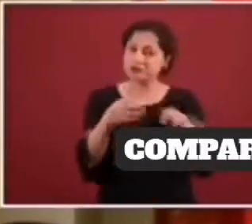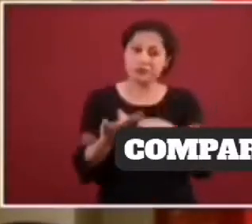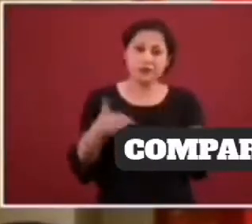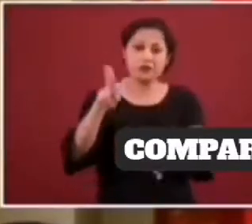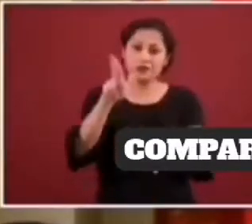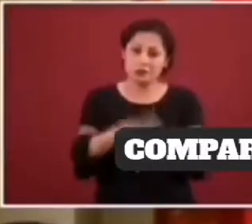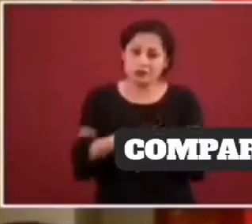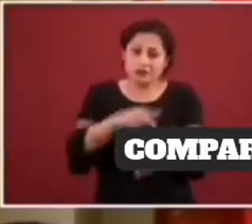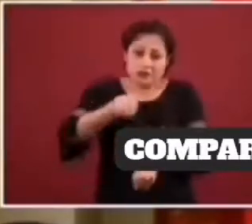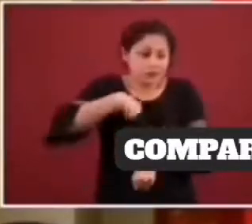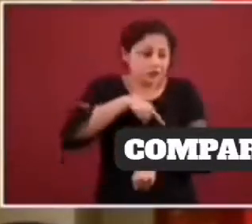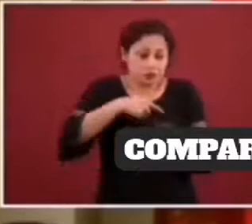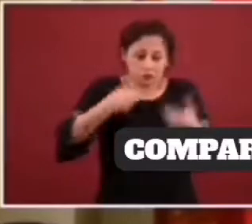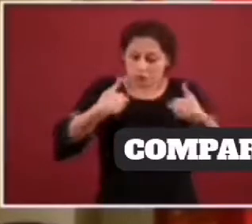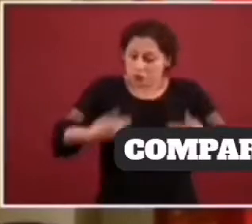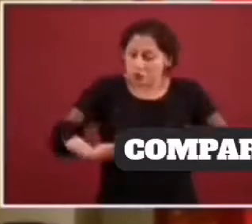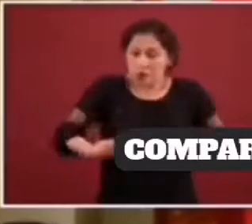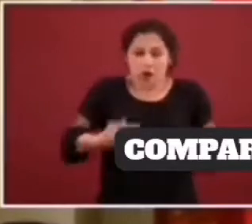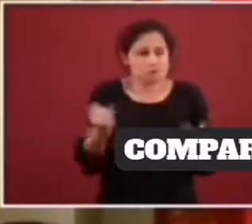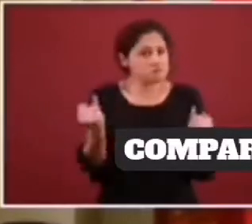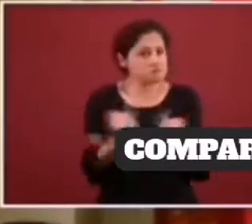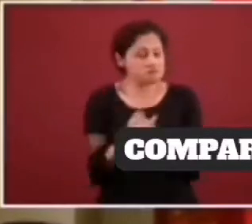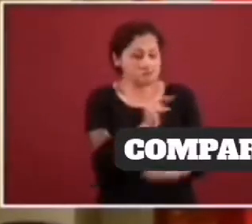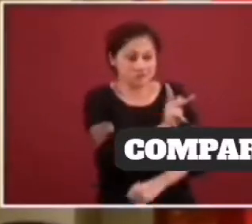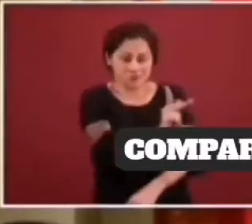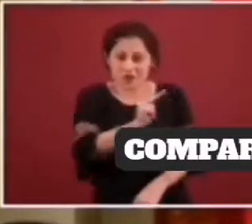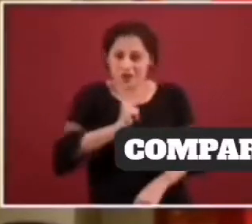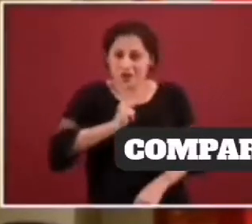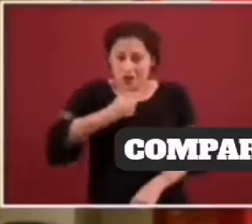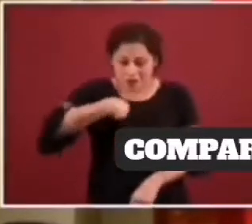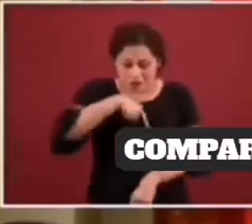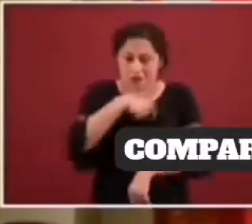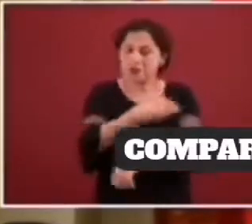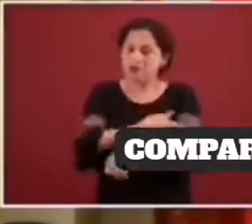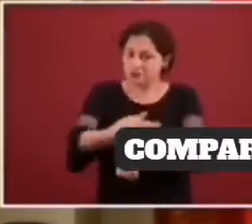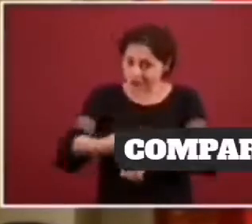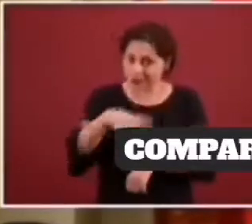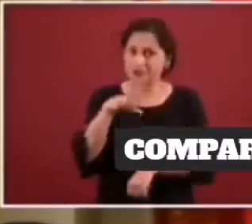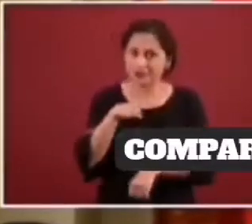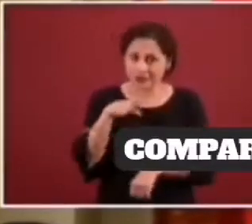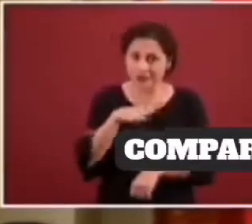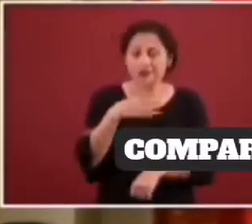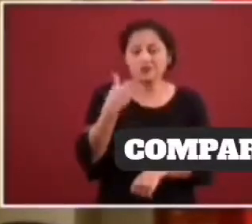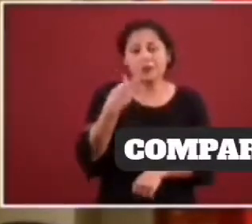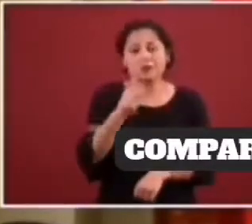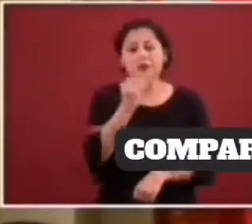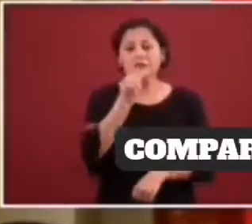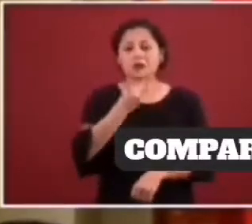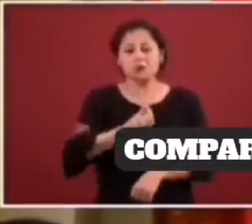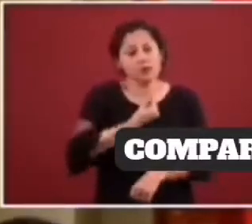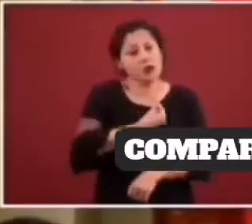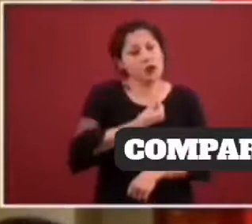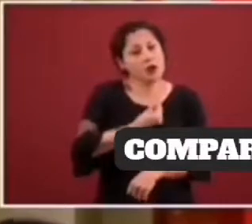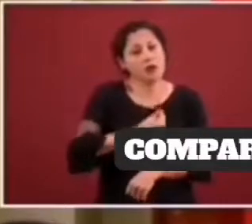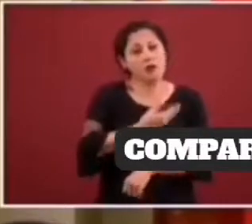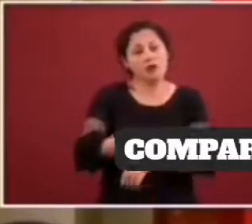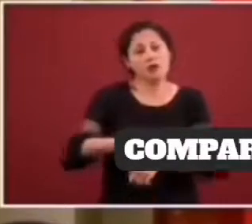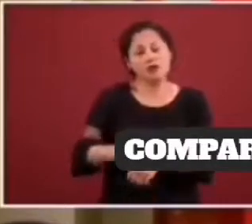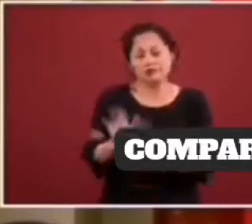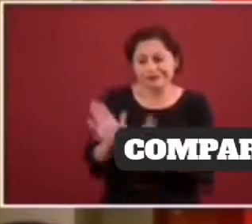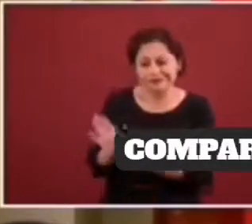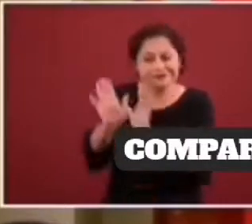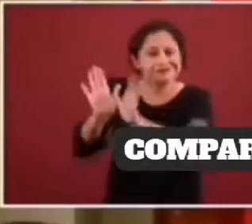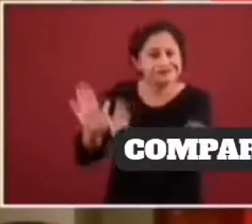tenemos familia y que hoy estamos dejando muchas cosas, estamos dejando nuestras